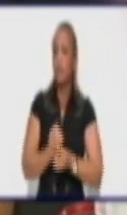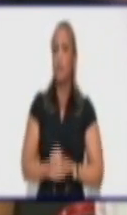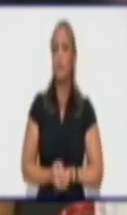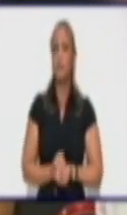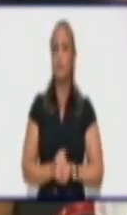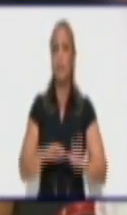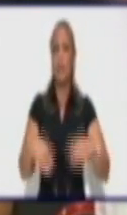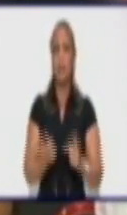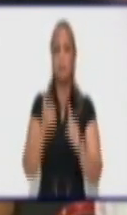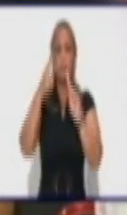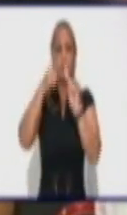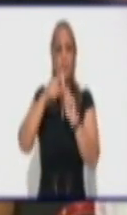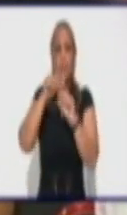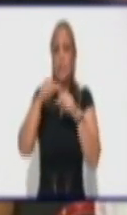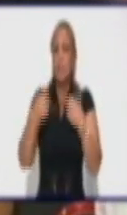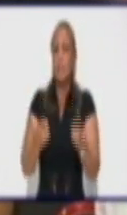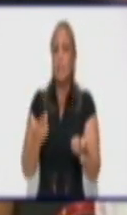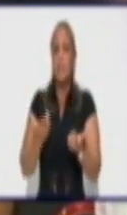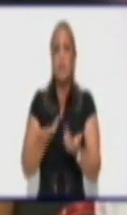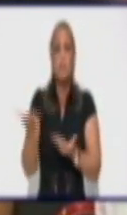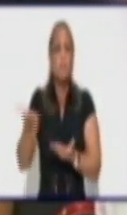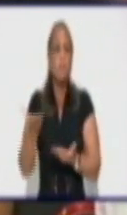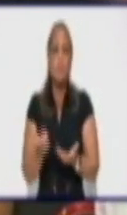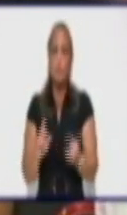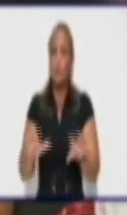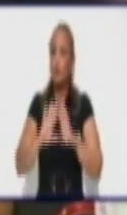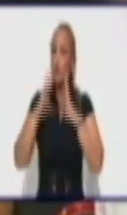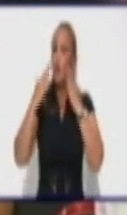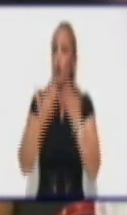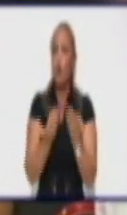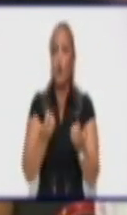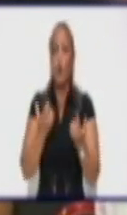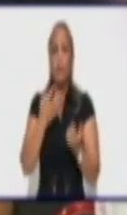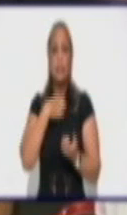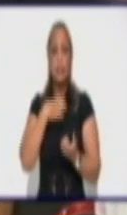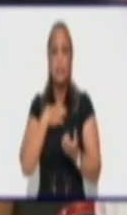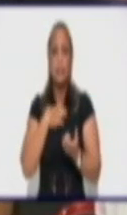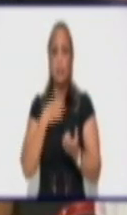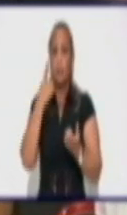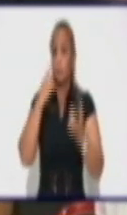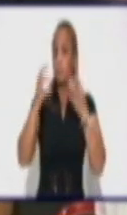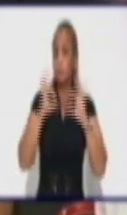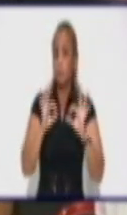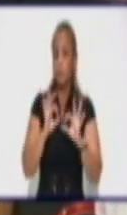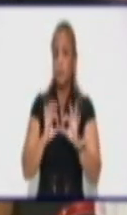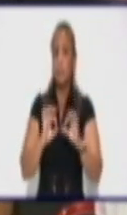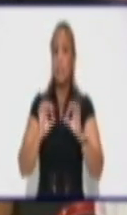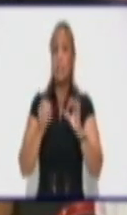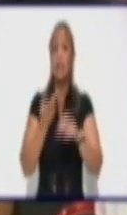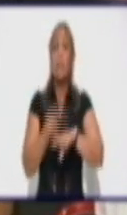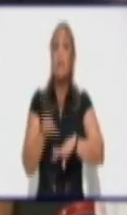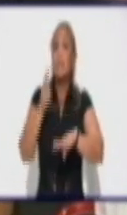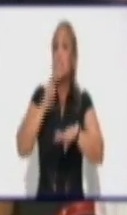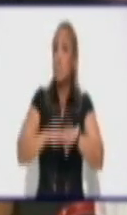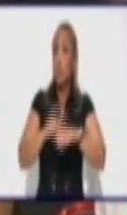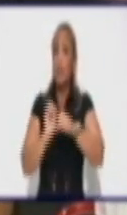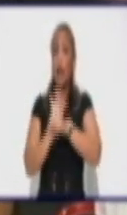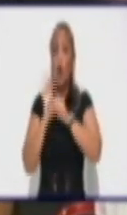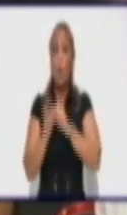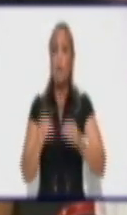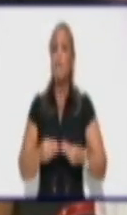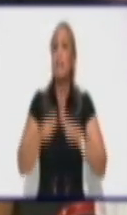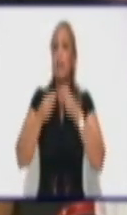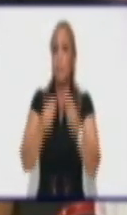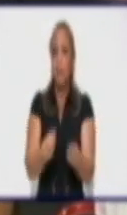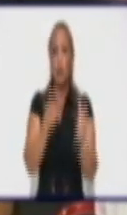tareas inmediatas como es todo lo que tiene que ver con la prevención de la COVID, el enfrentamiento en las